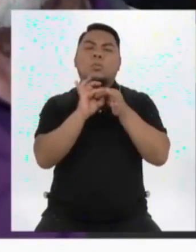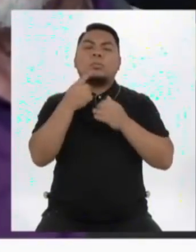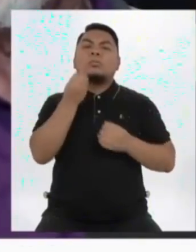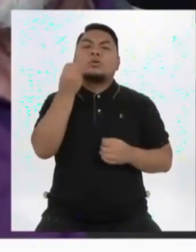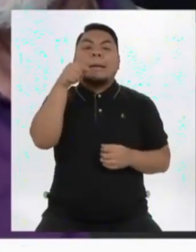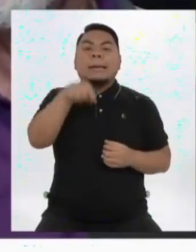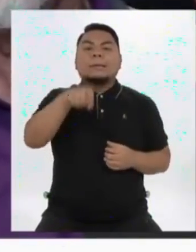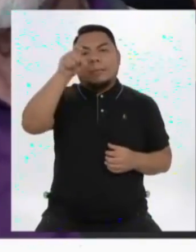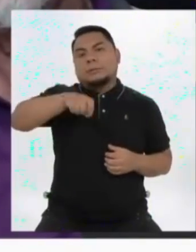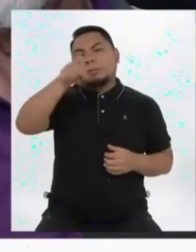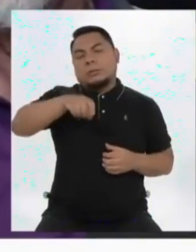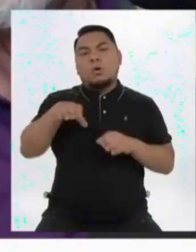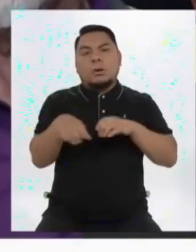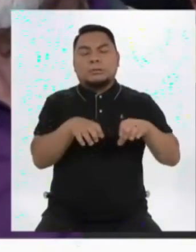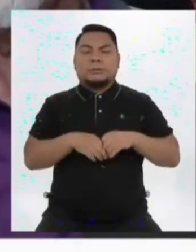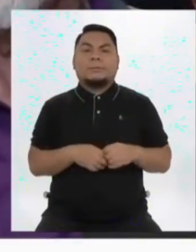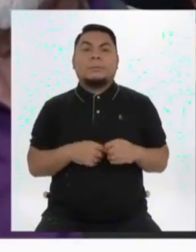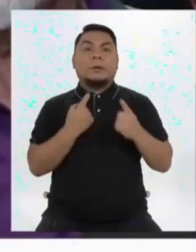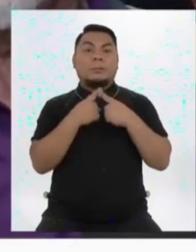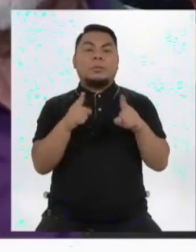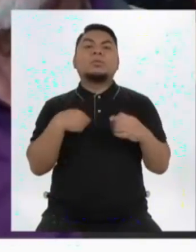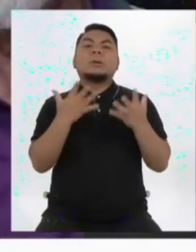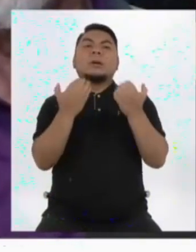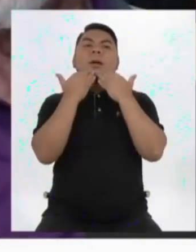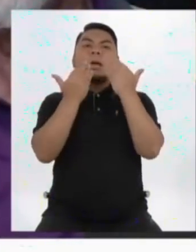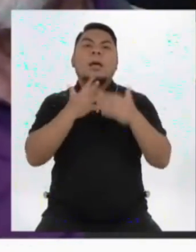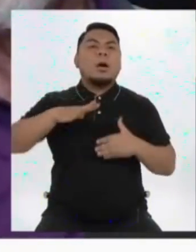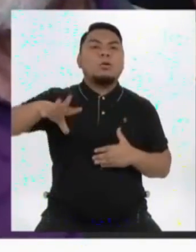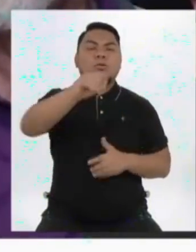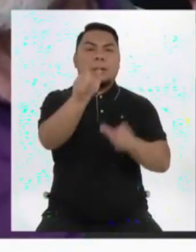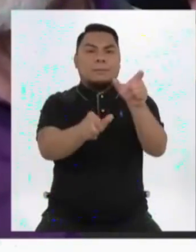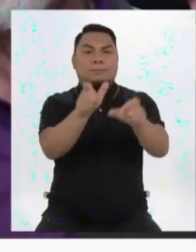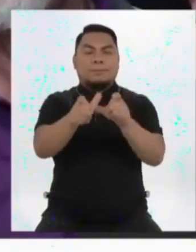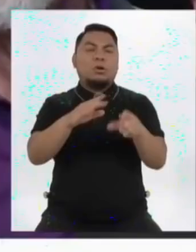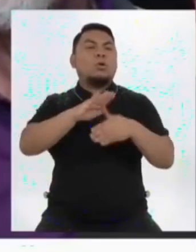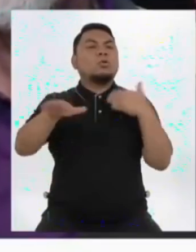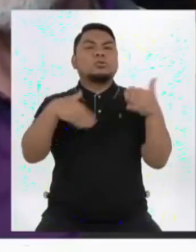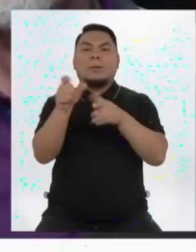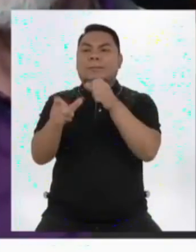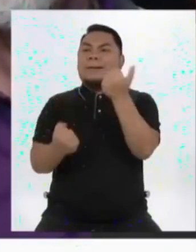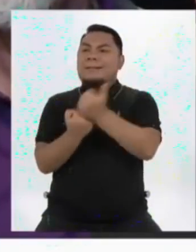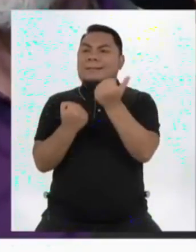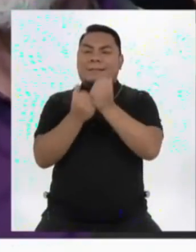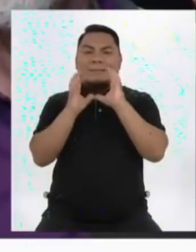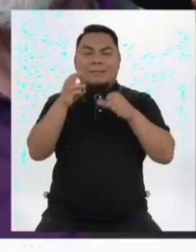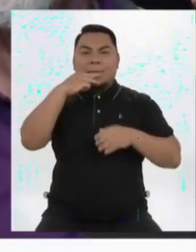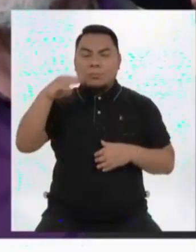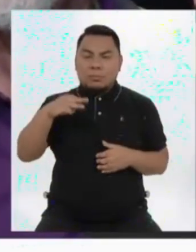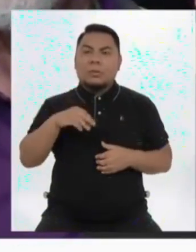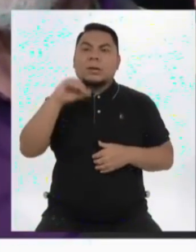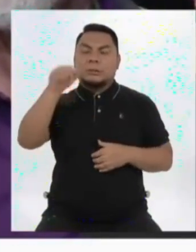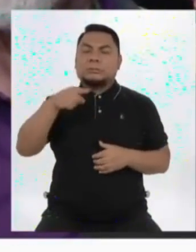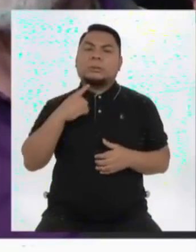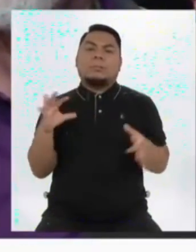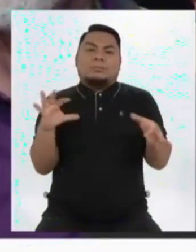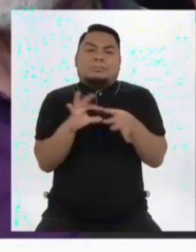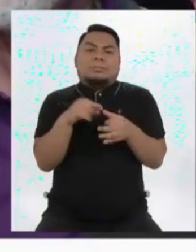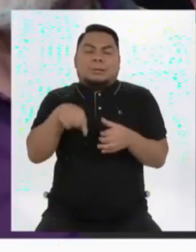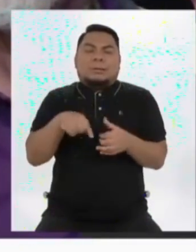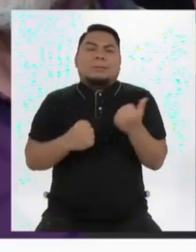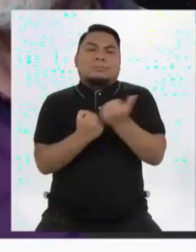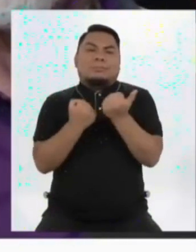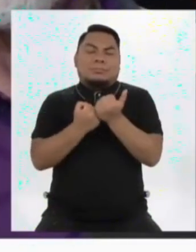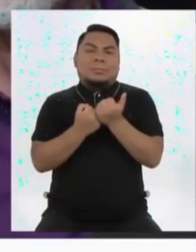necesitamos hacer. También quiero dar las gracias a todos los militantes, a todos los simpatizantes que nos han dado la mano esta campaña,